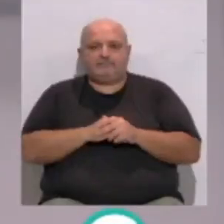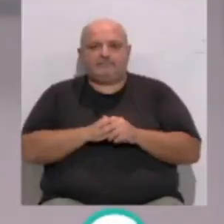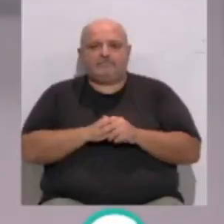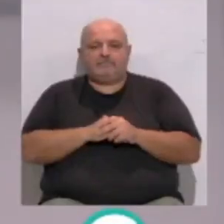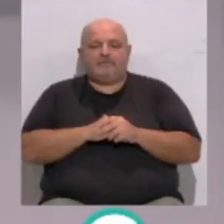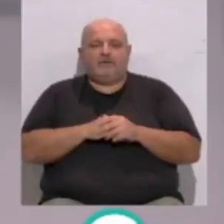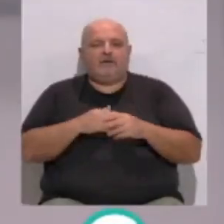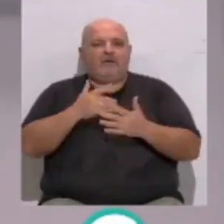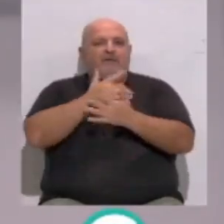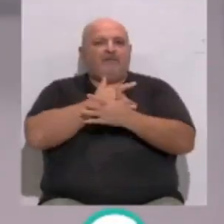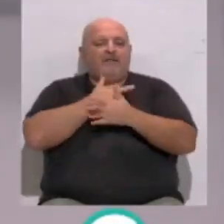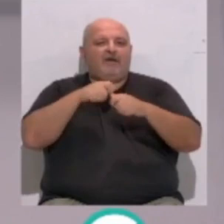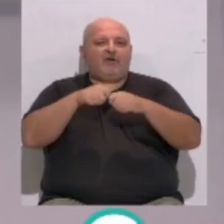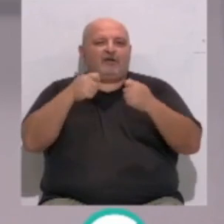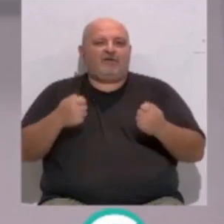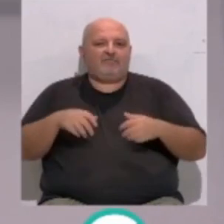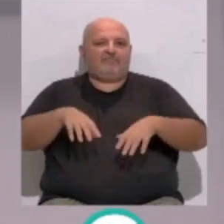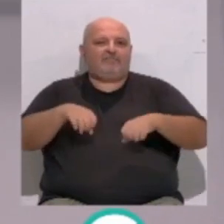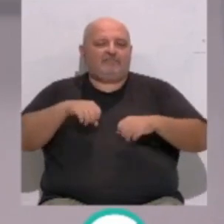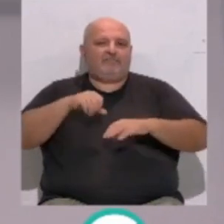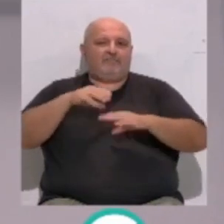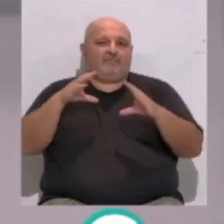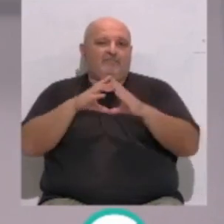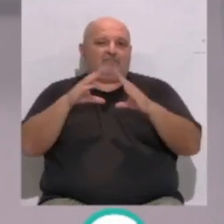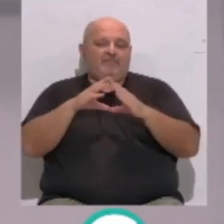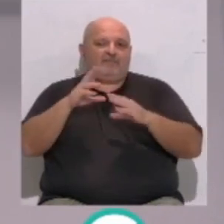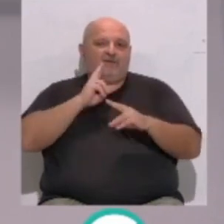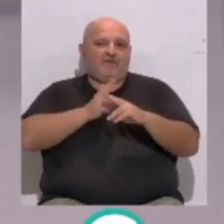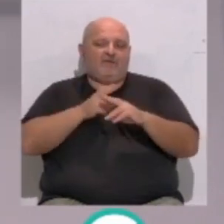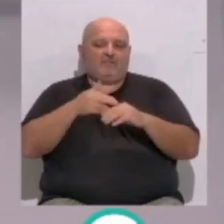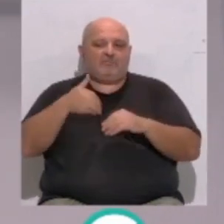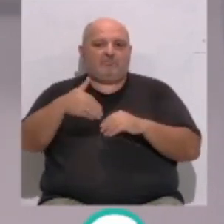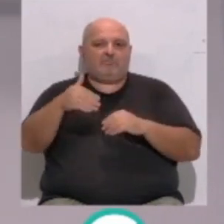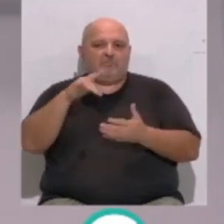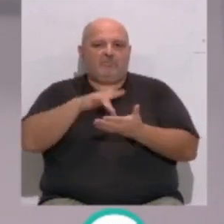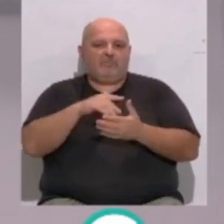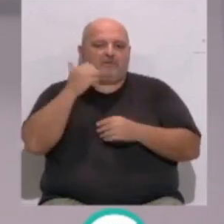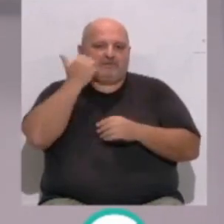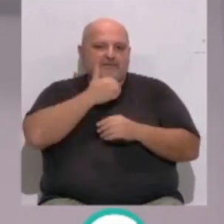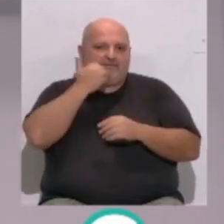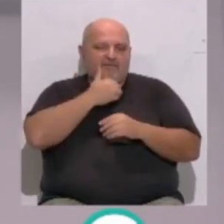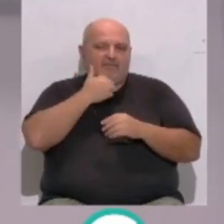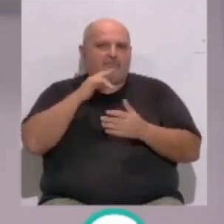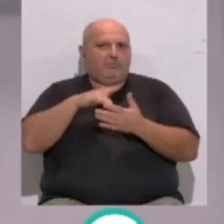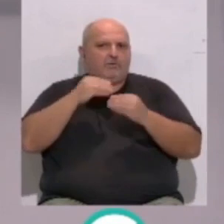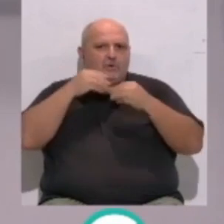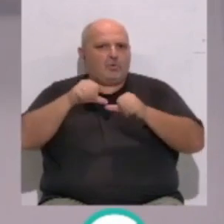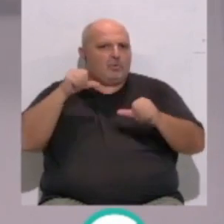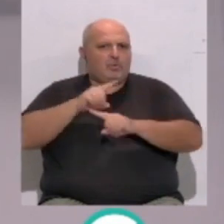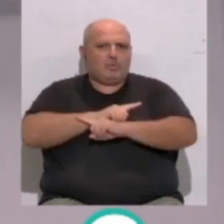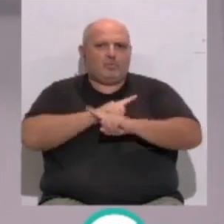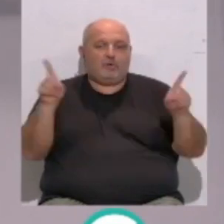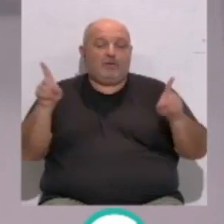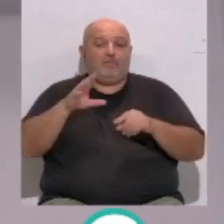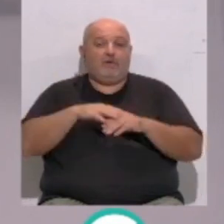La Virgen del Rosario que preside el altar de la parroquia con su nombre saldrá en procesión este sábado. Un hecho histórico ya que desde